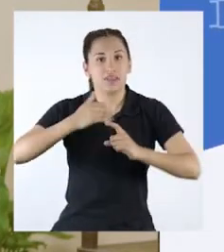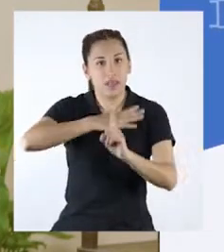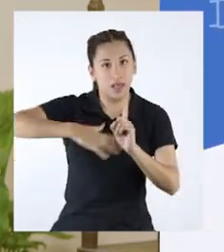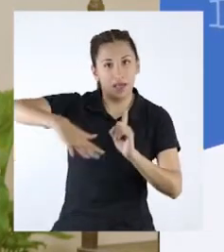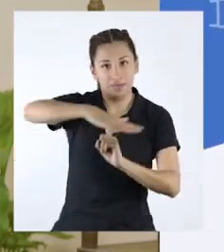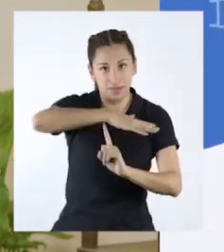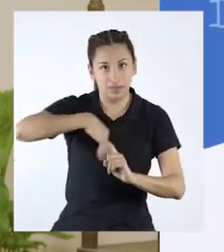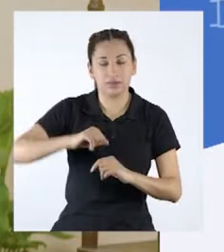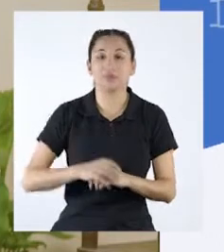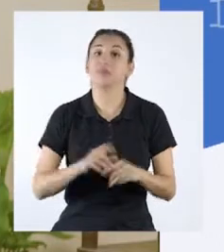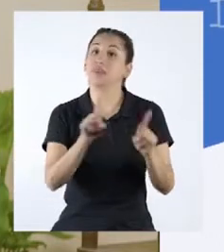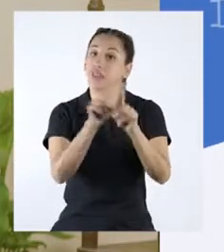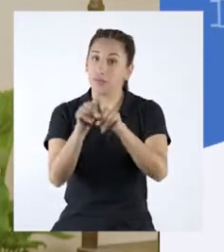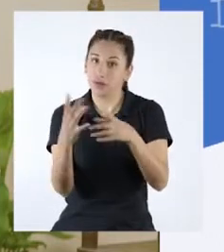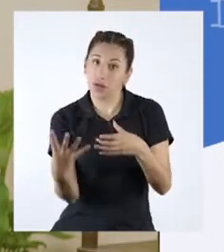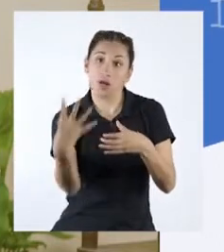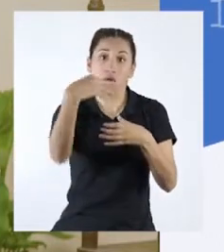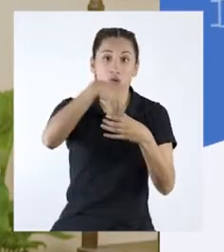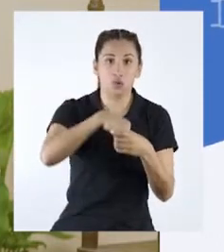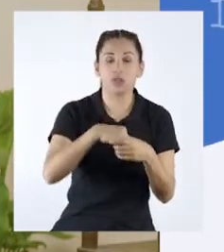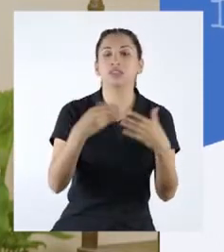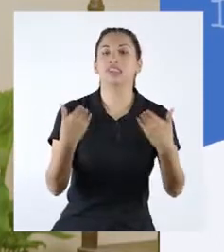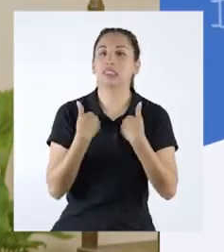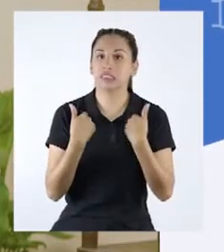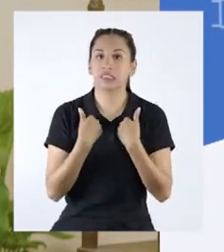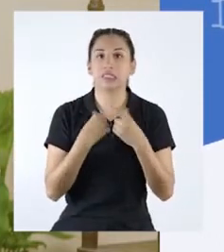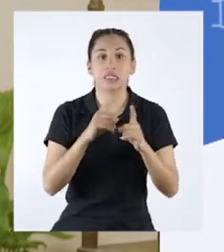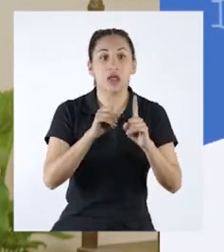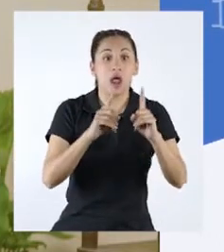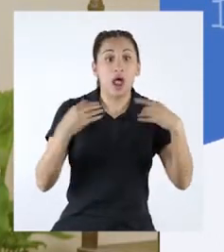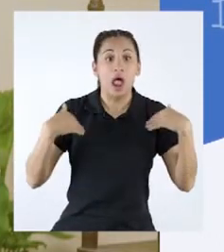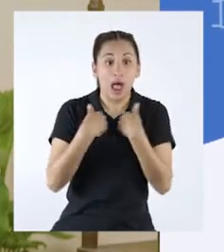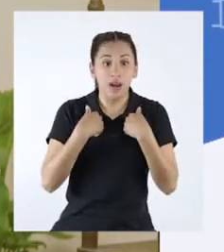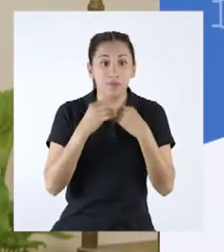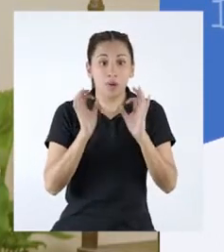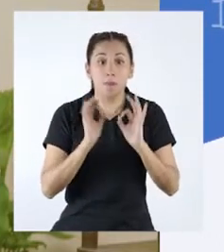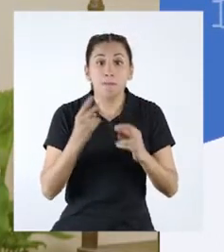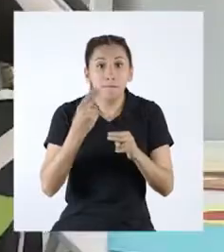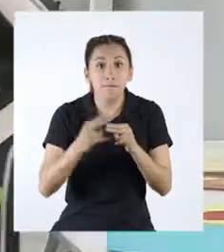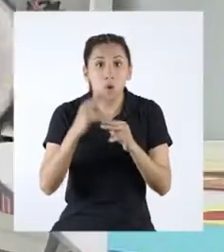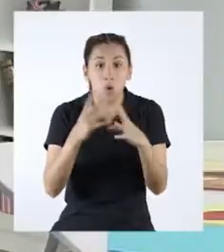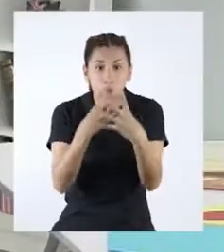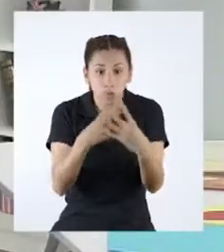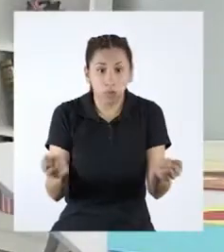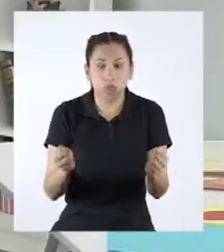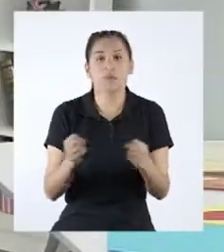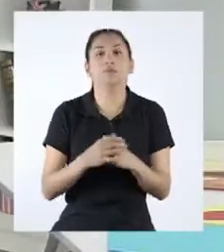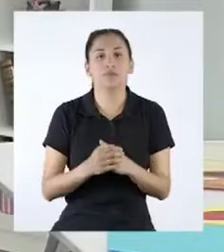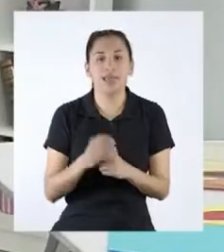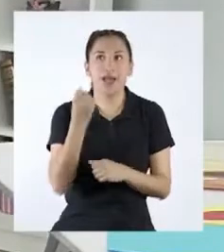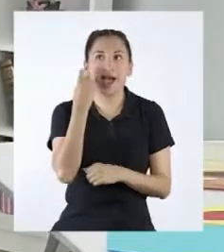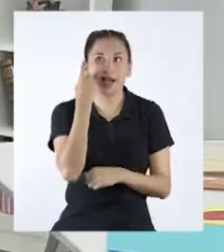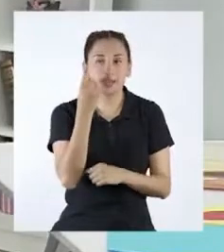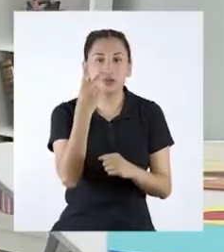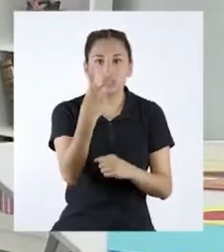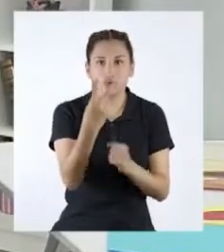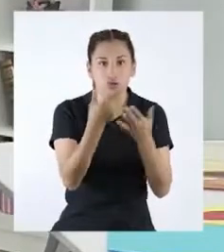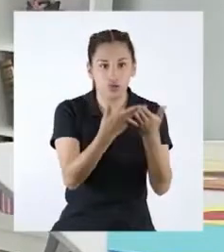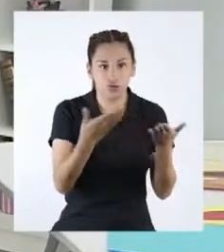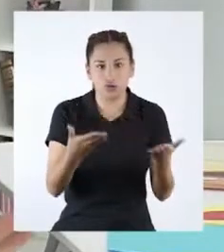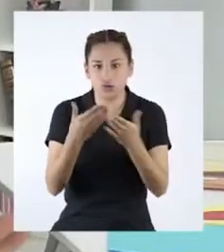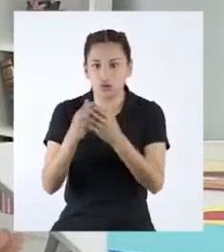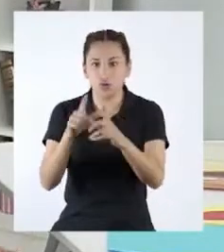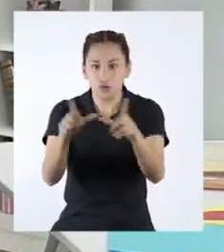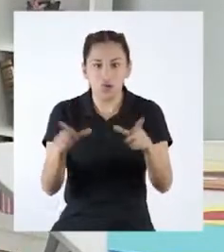biodiversidad, incluyendo aquellos que contienen especies amenazadas. Ya veo. Los dos factores